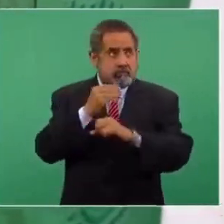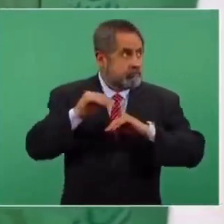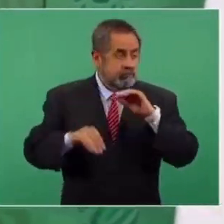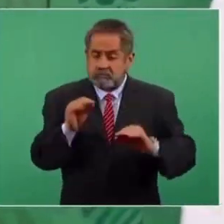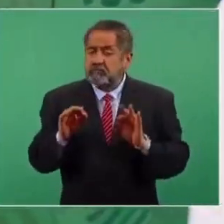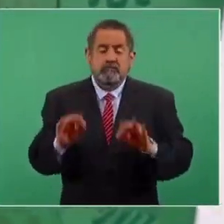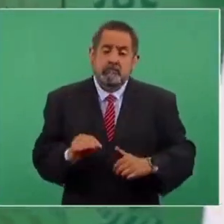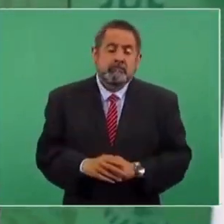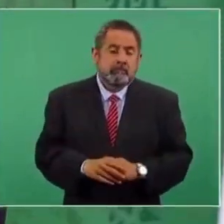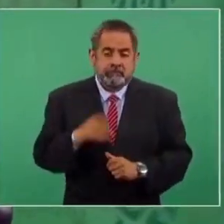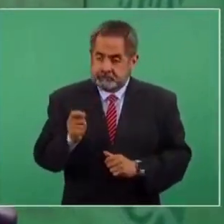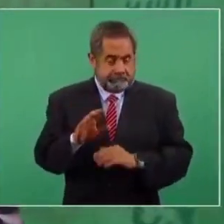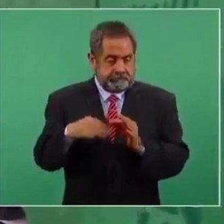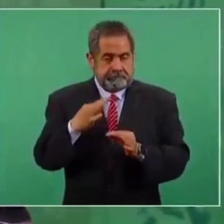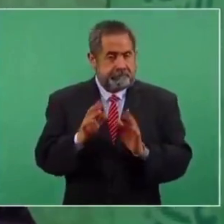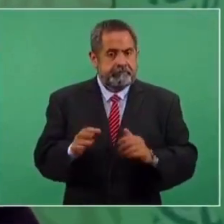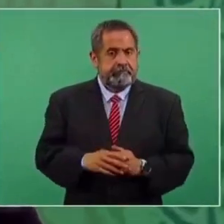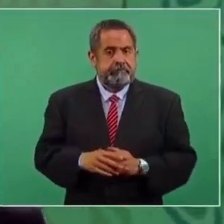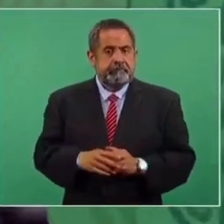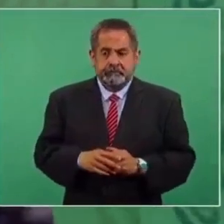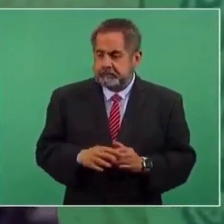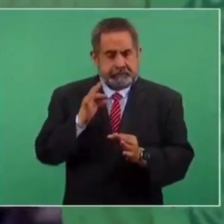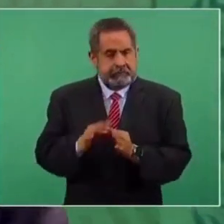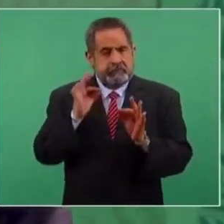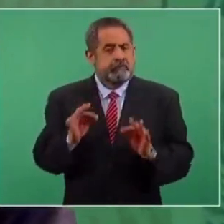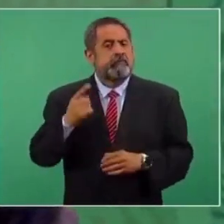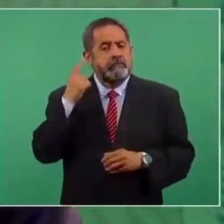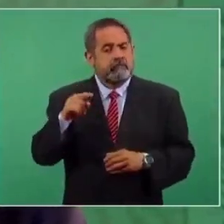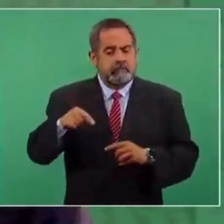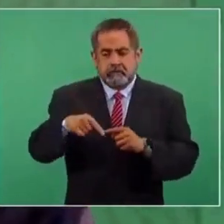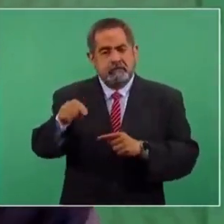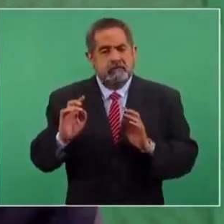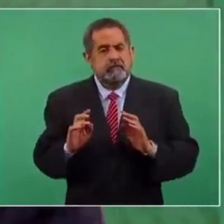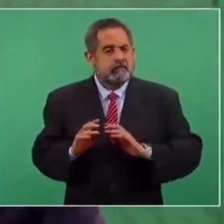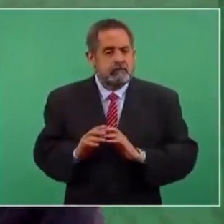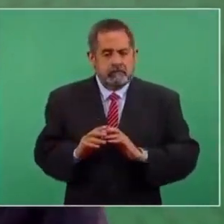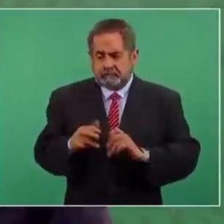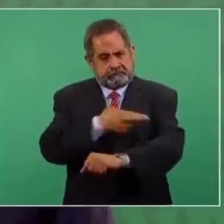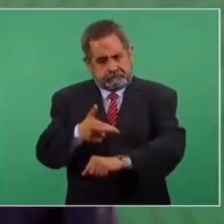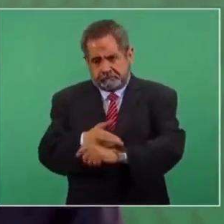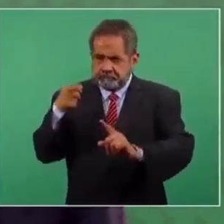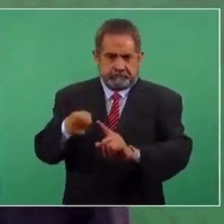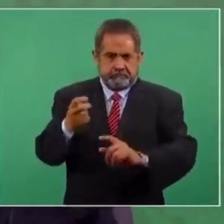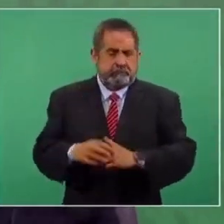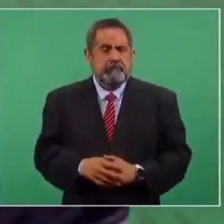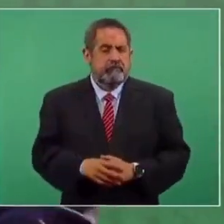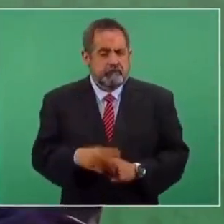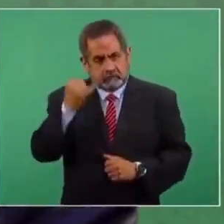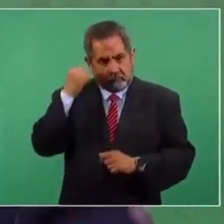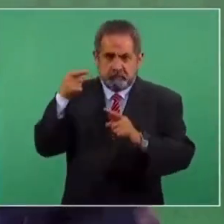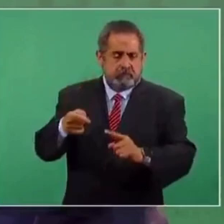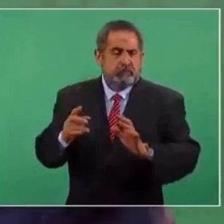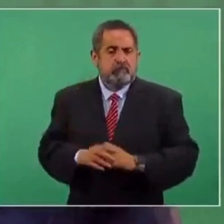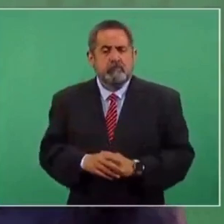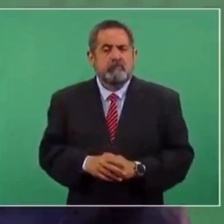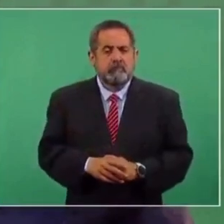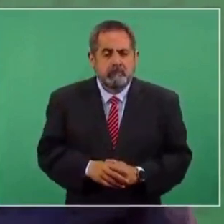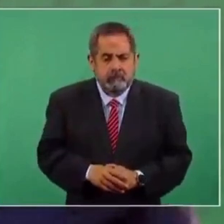que ya estemos en esa tesitura, en esa idea